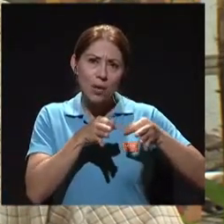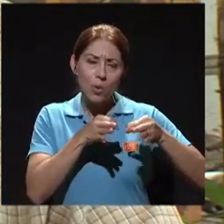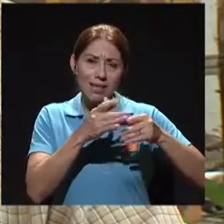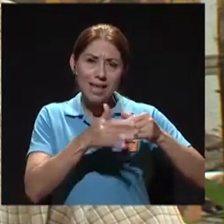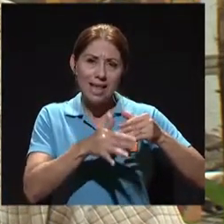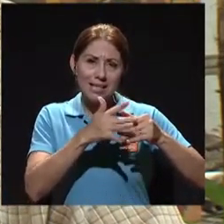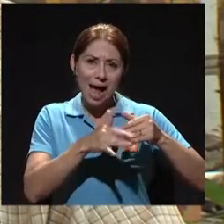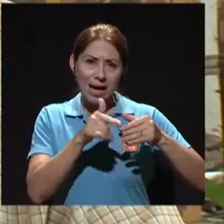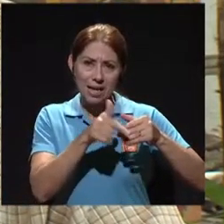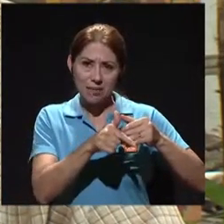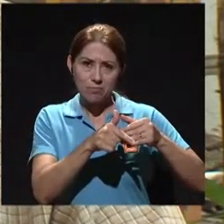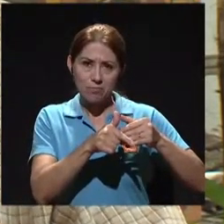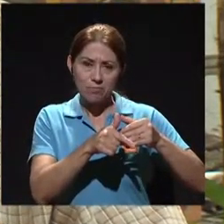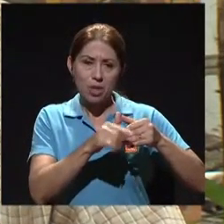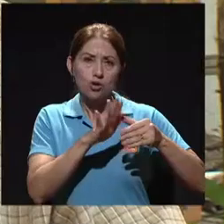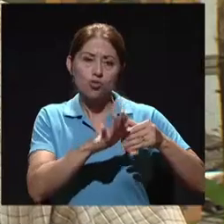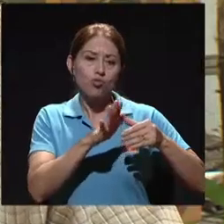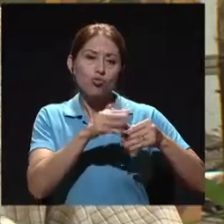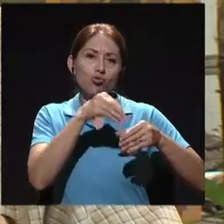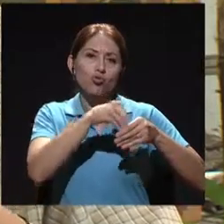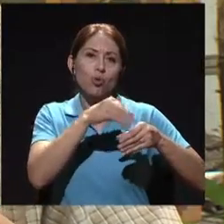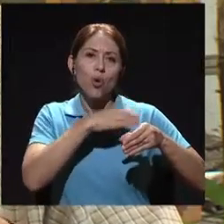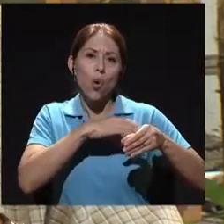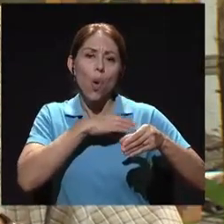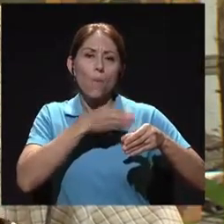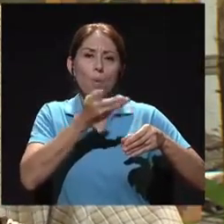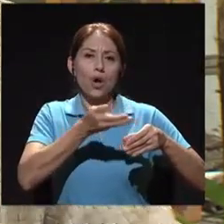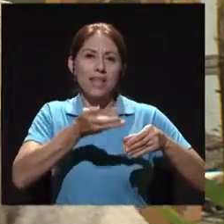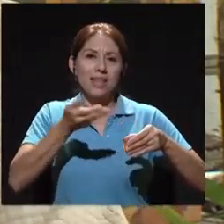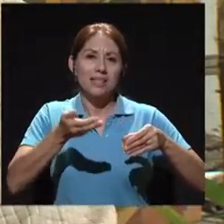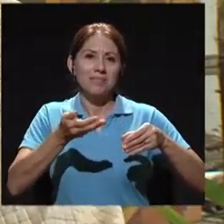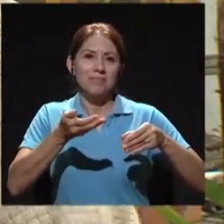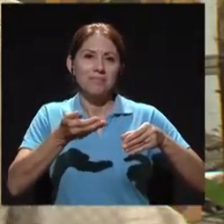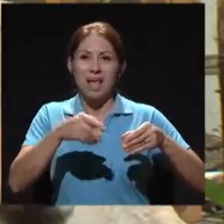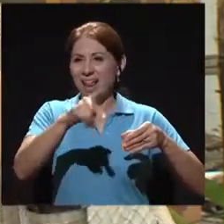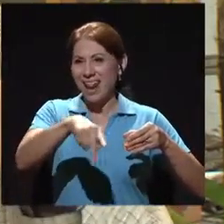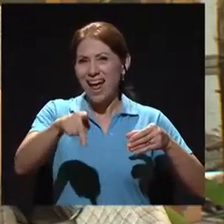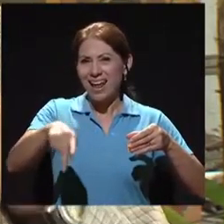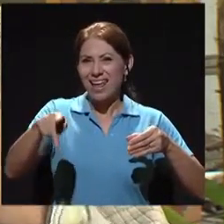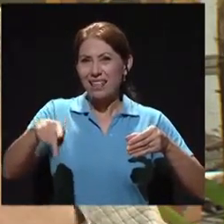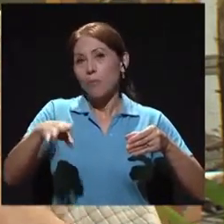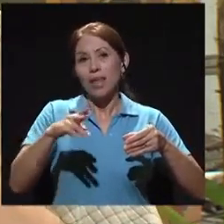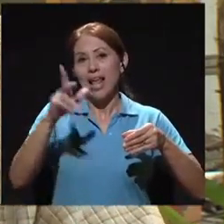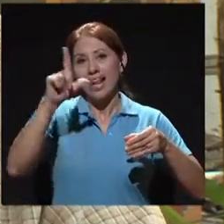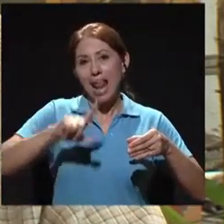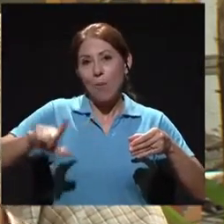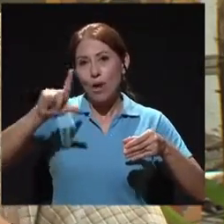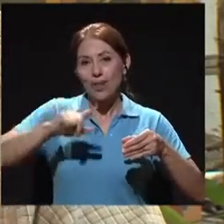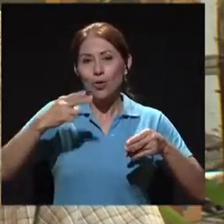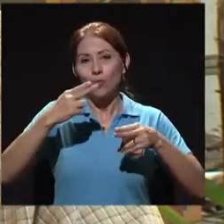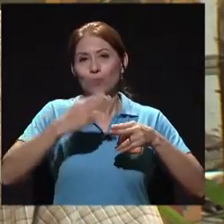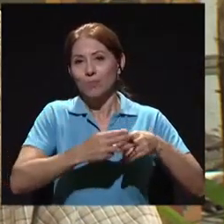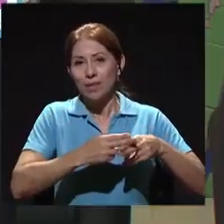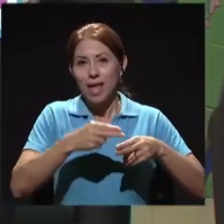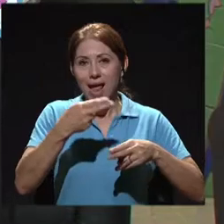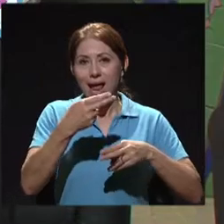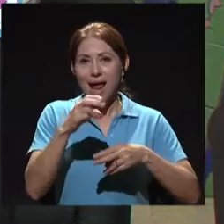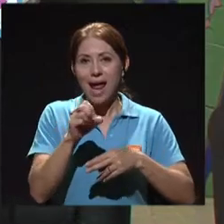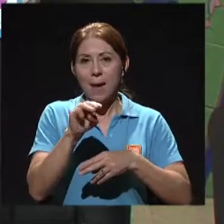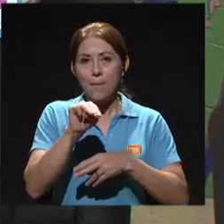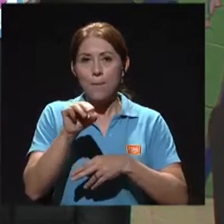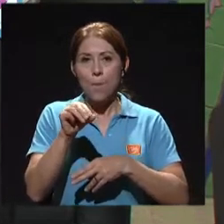y a sus componentes, entonces ahí es lo que normalmente en el laboratorio conocemos como el hemograma.